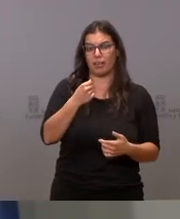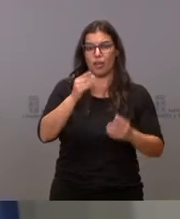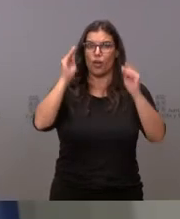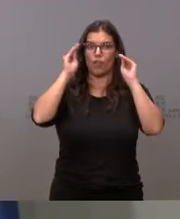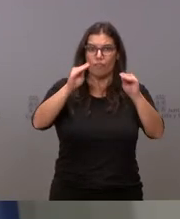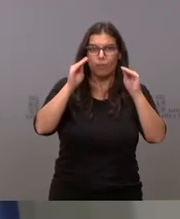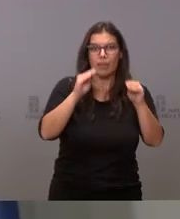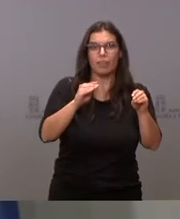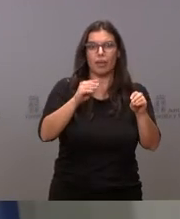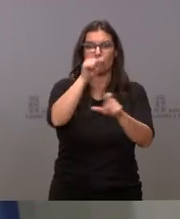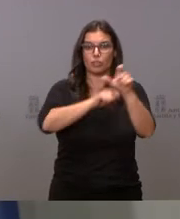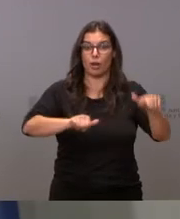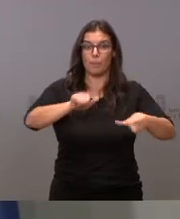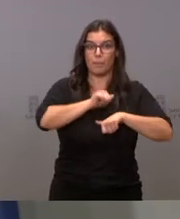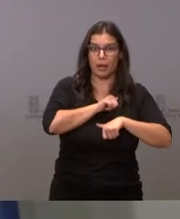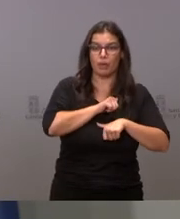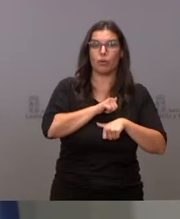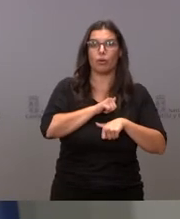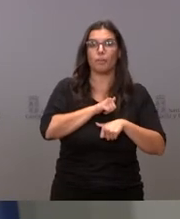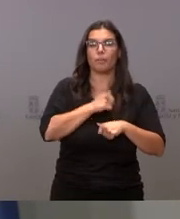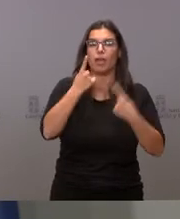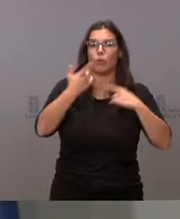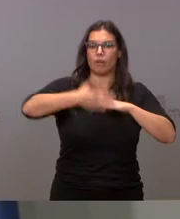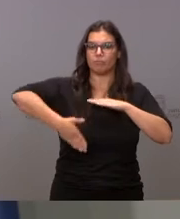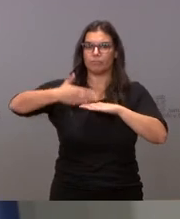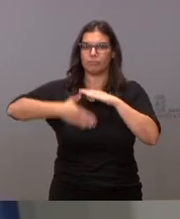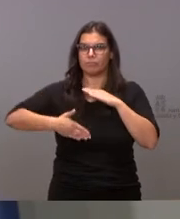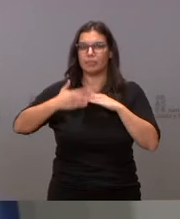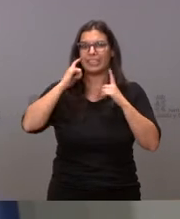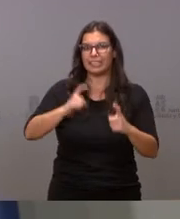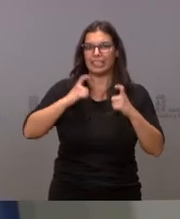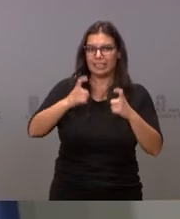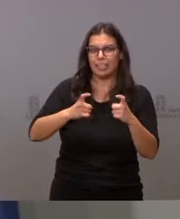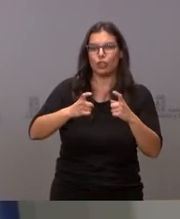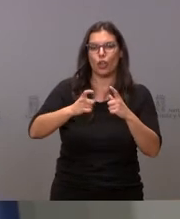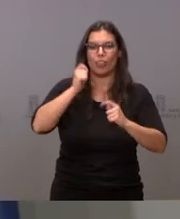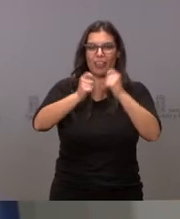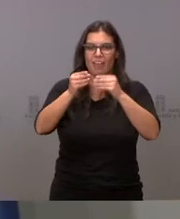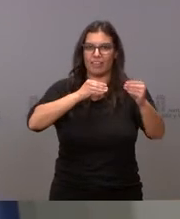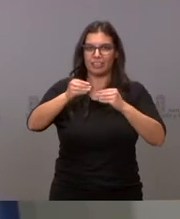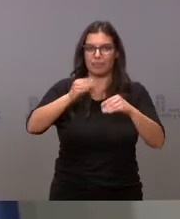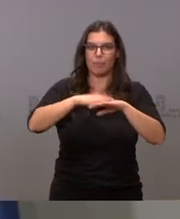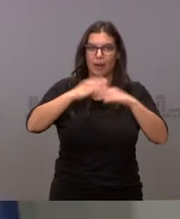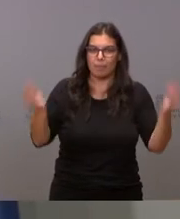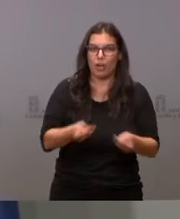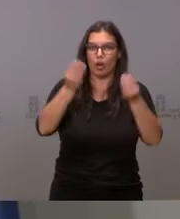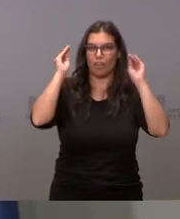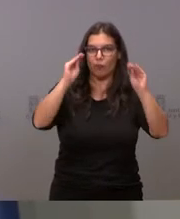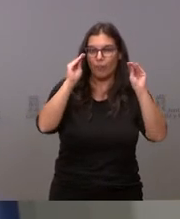de nuestros desempleados. Hay algunas limitaciones que tenemos. Estamos intentando eliminar para mejorar la formación